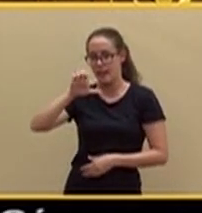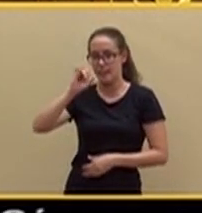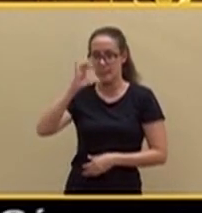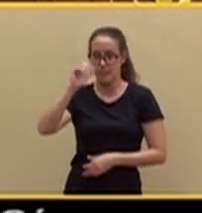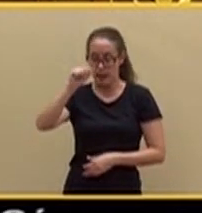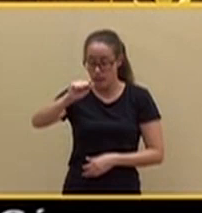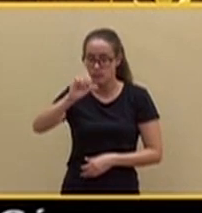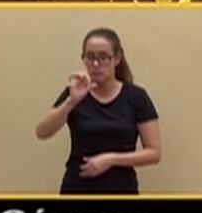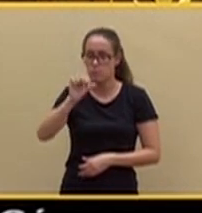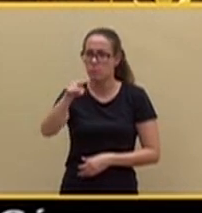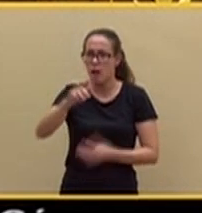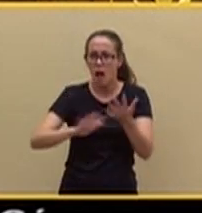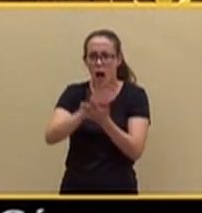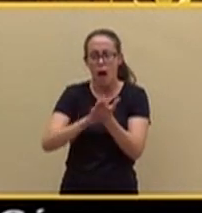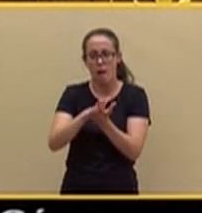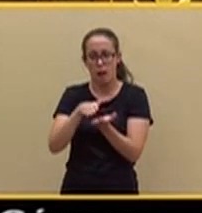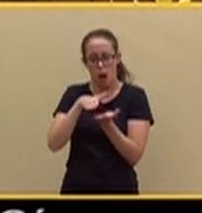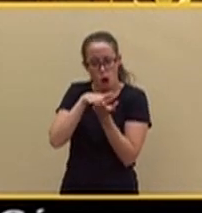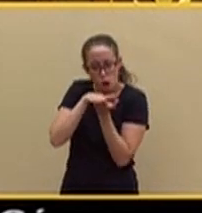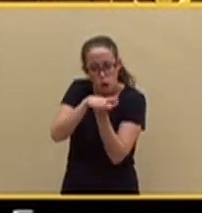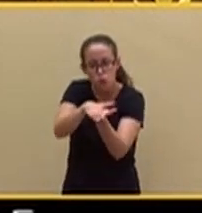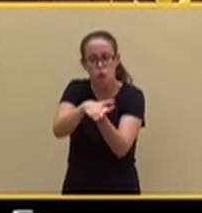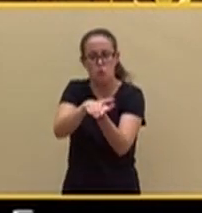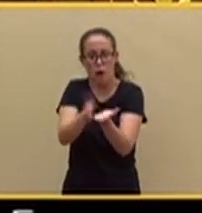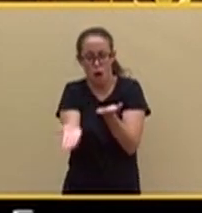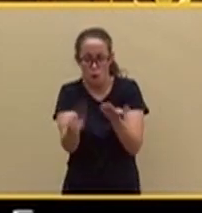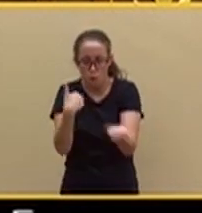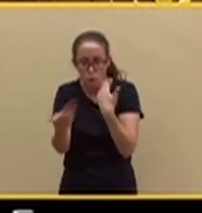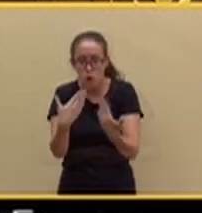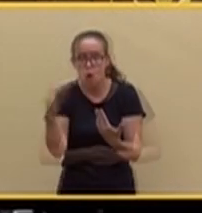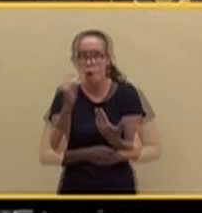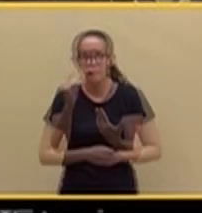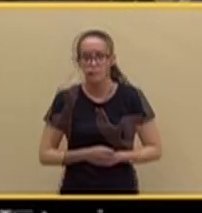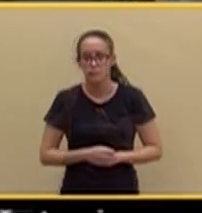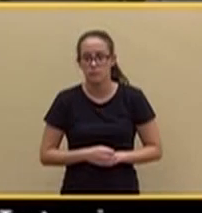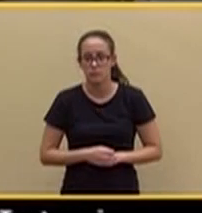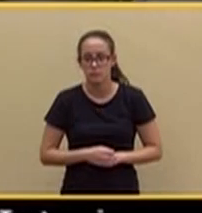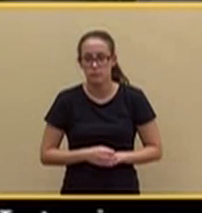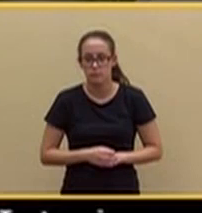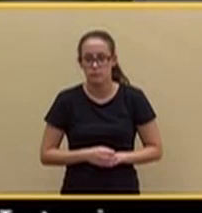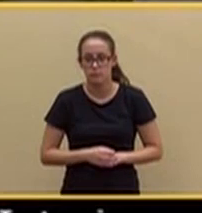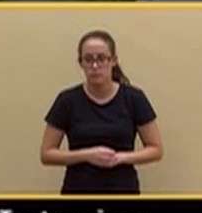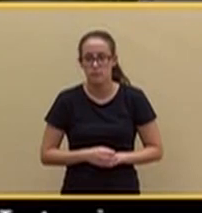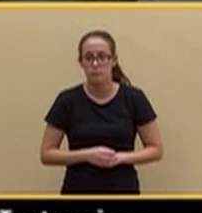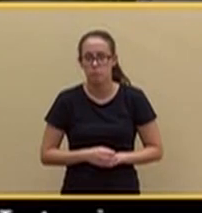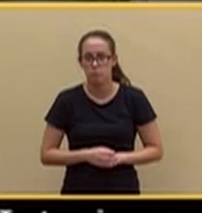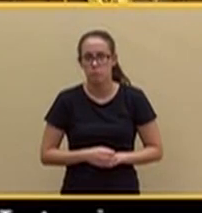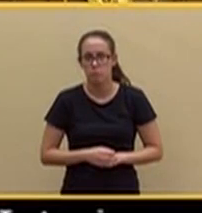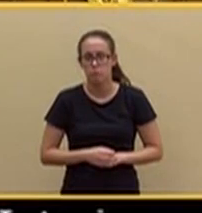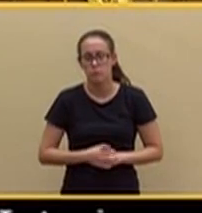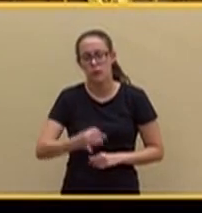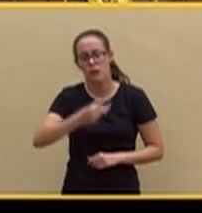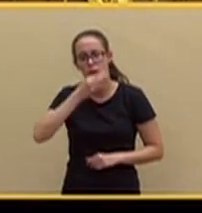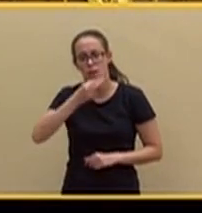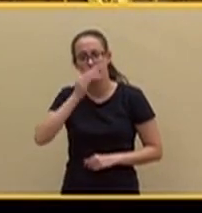contar mentiras e imponer su visión sectaria de la historia o su verdad sobre la historia. Hemos escuchado un discurso cargado de intolerancia, hemos